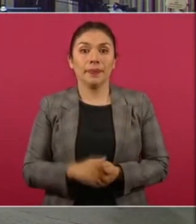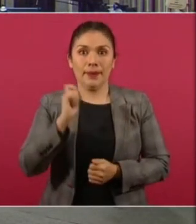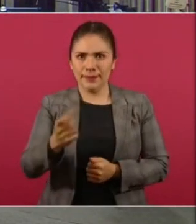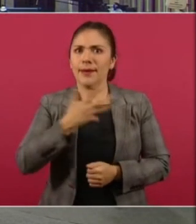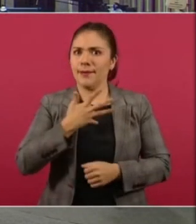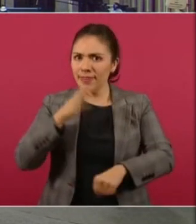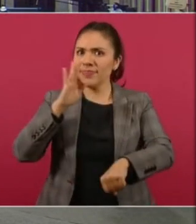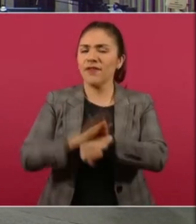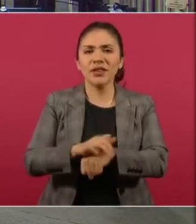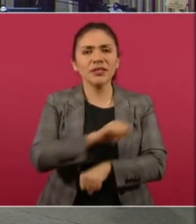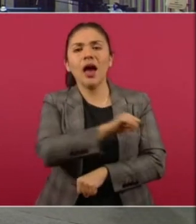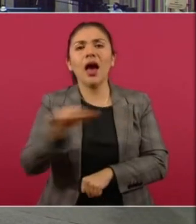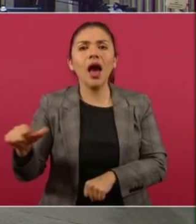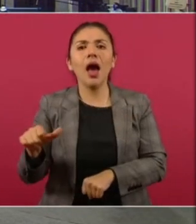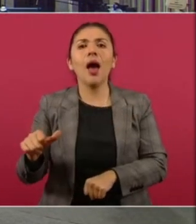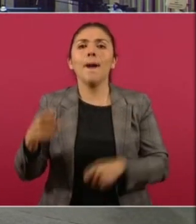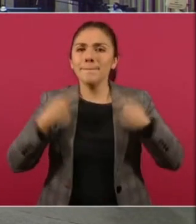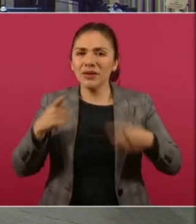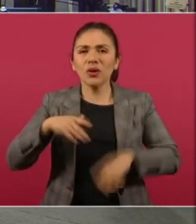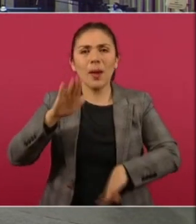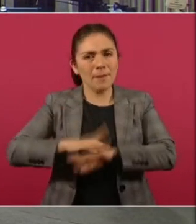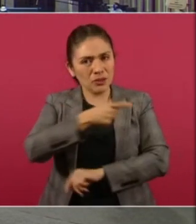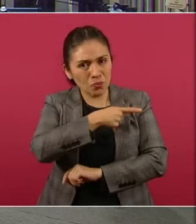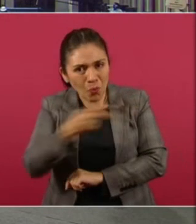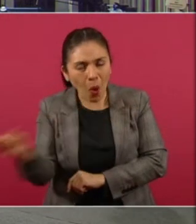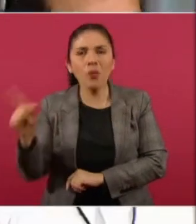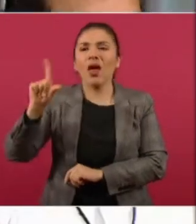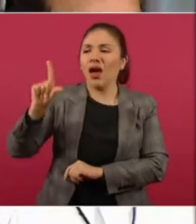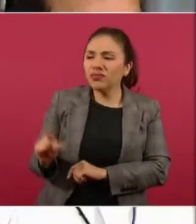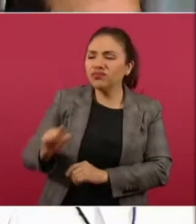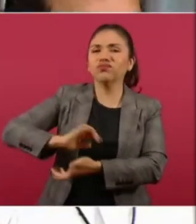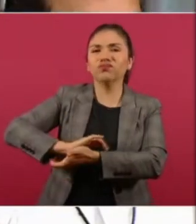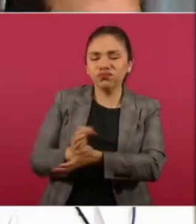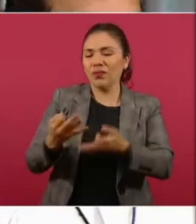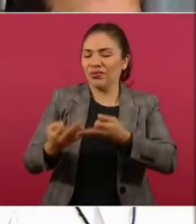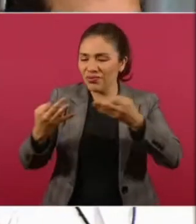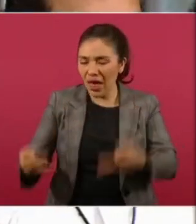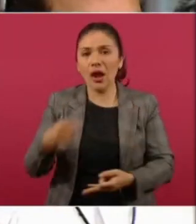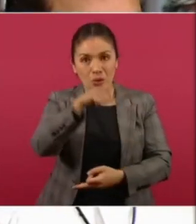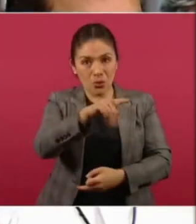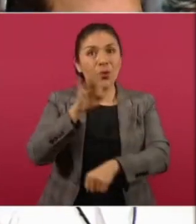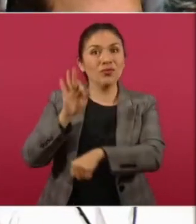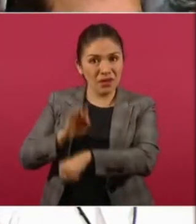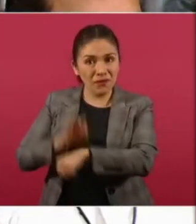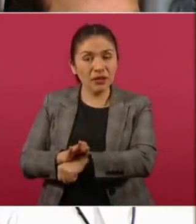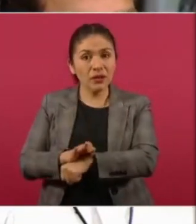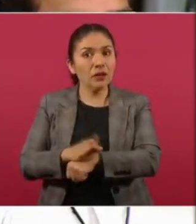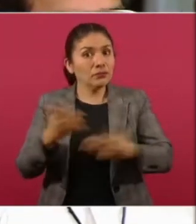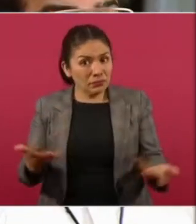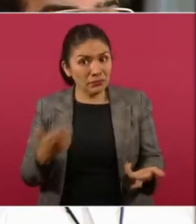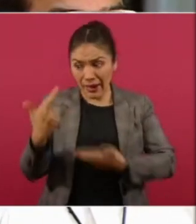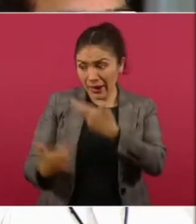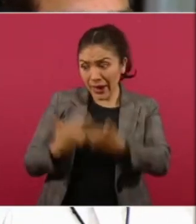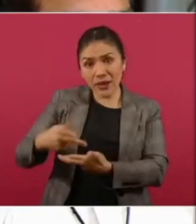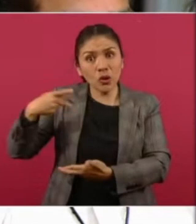está en defensa de las clases pobres, de la marginación, de la tierra. Entonces, devolverles